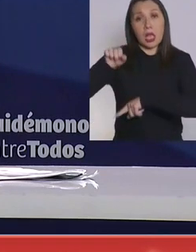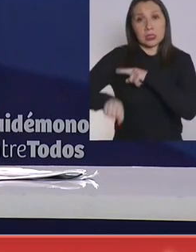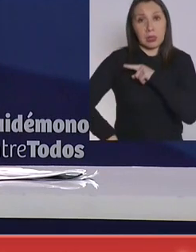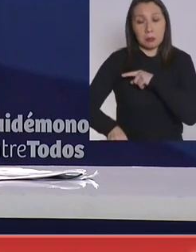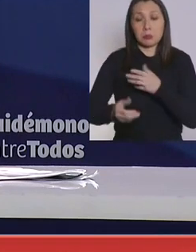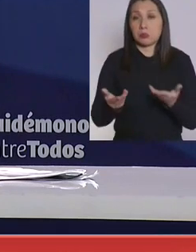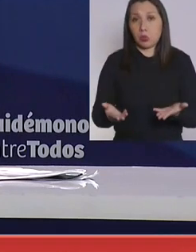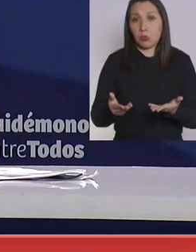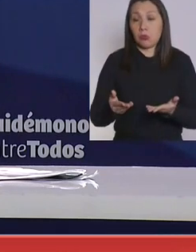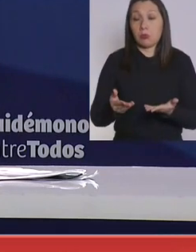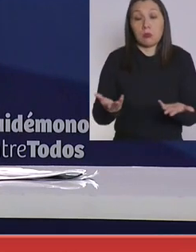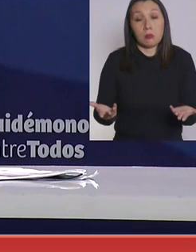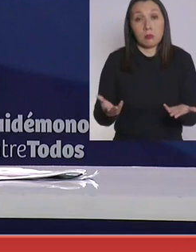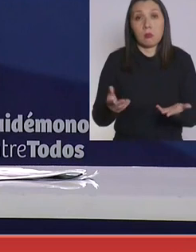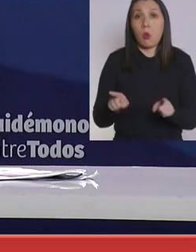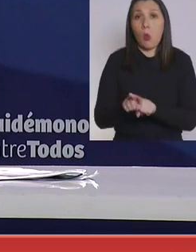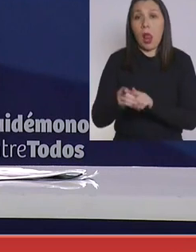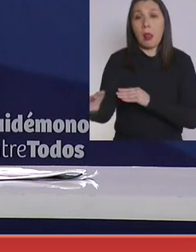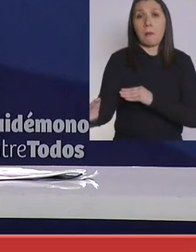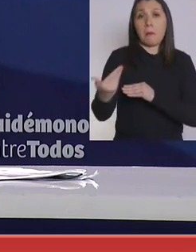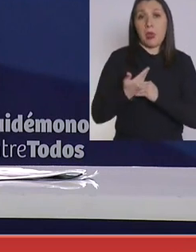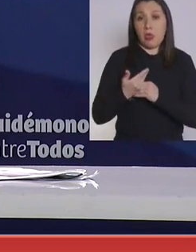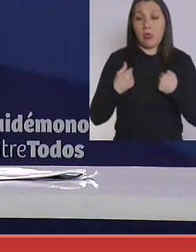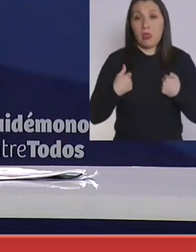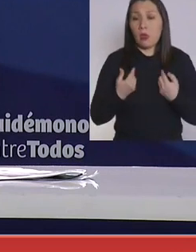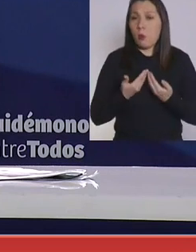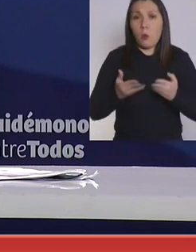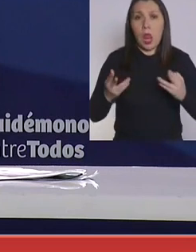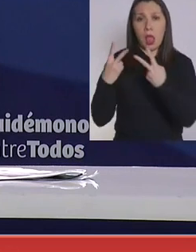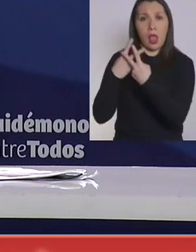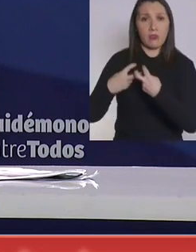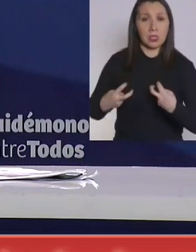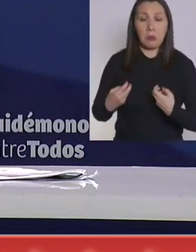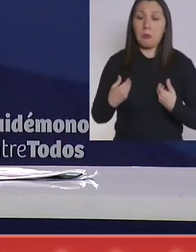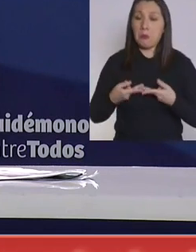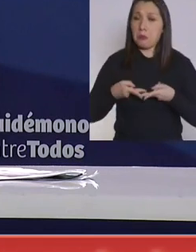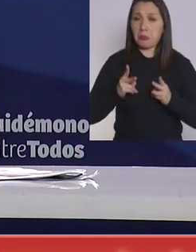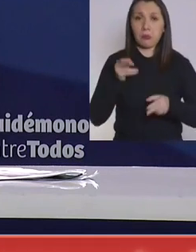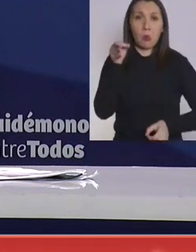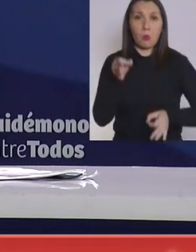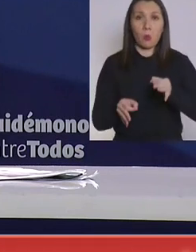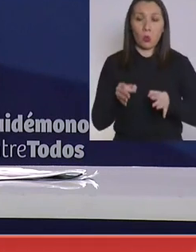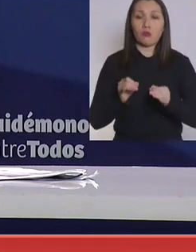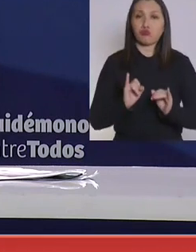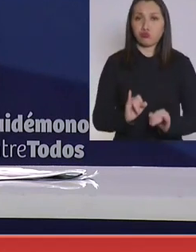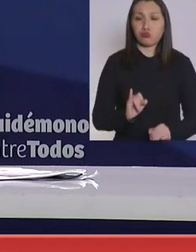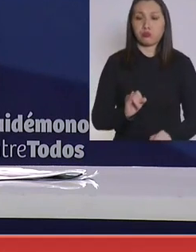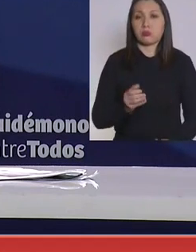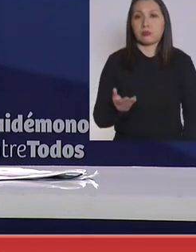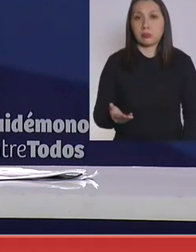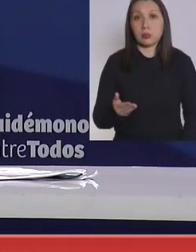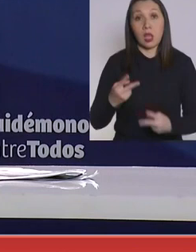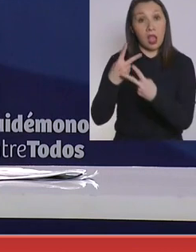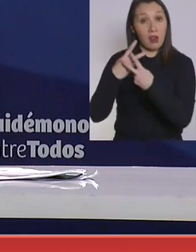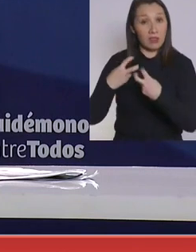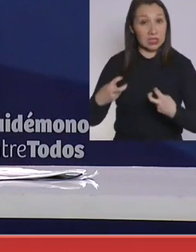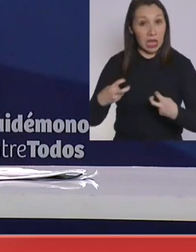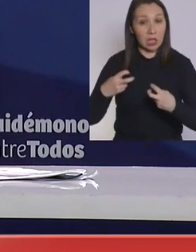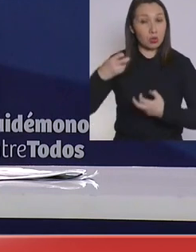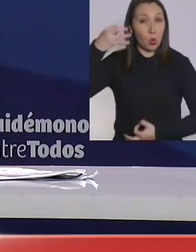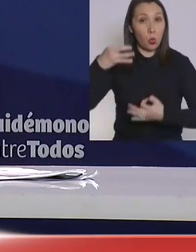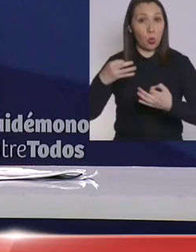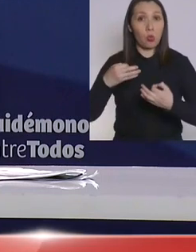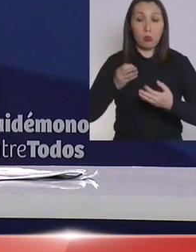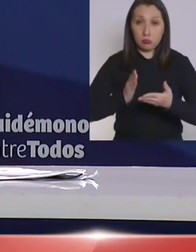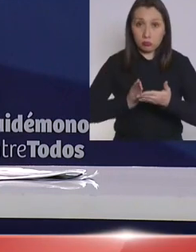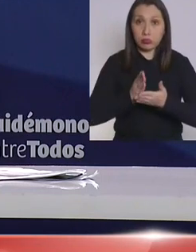derechamente, que se solicite cualquier investigación judicial y esta investigación judicial, por